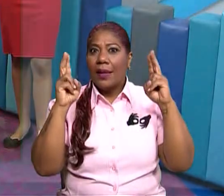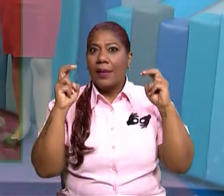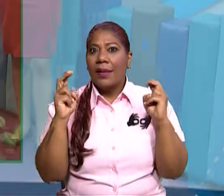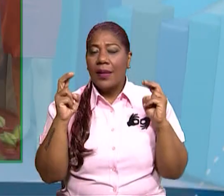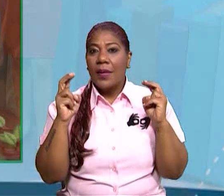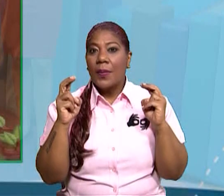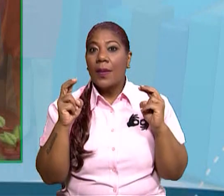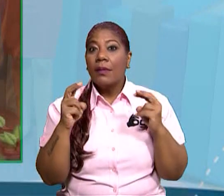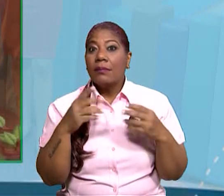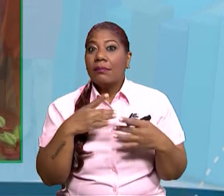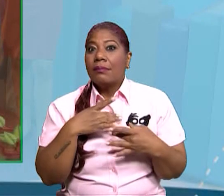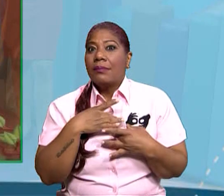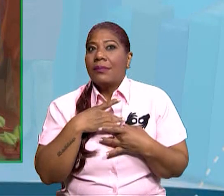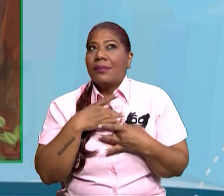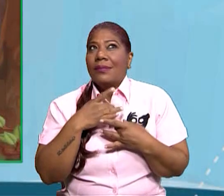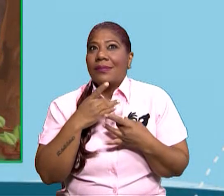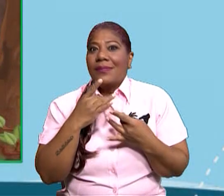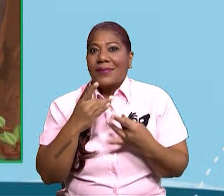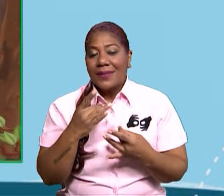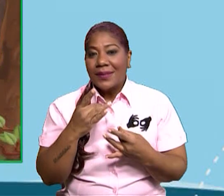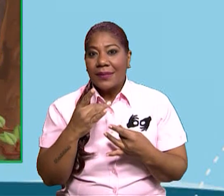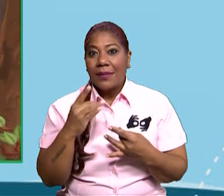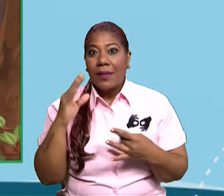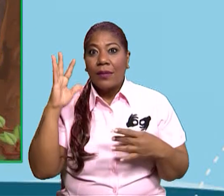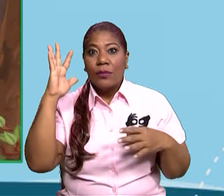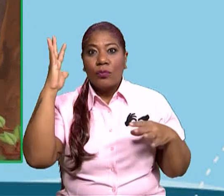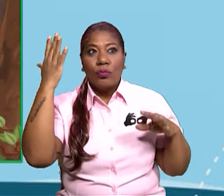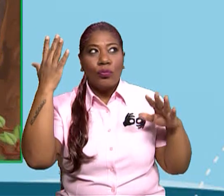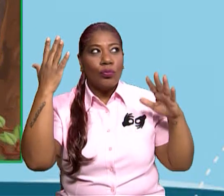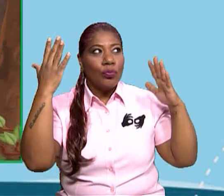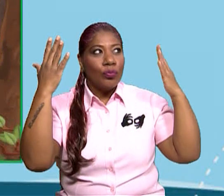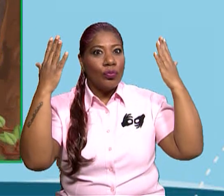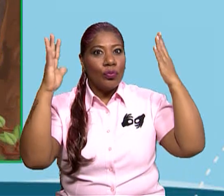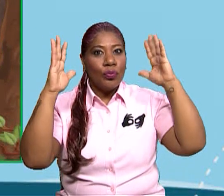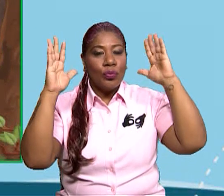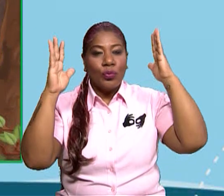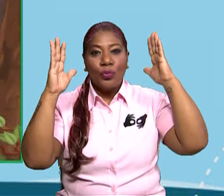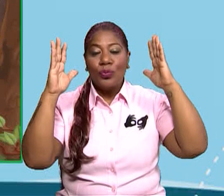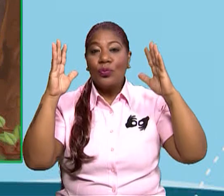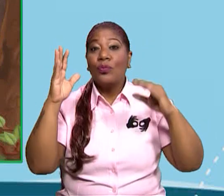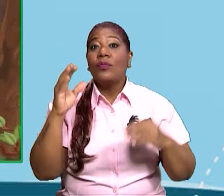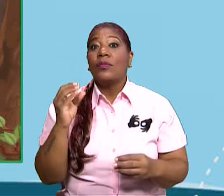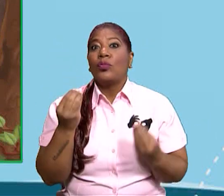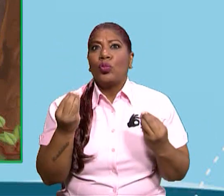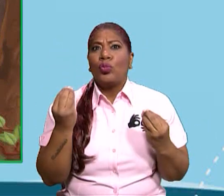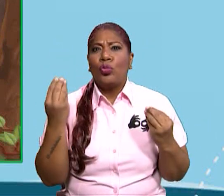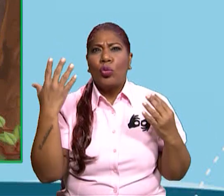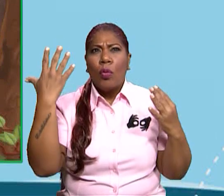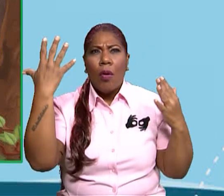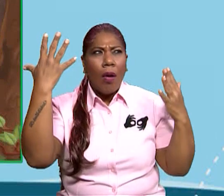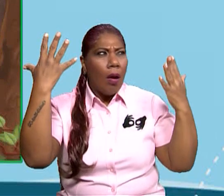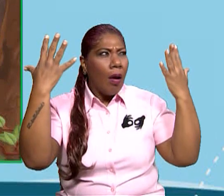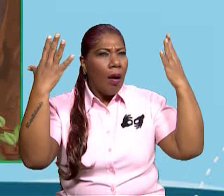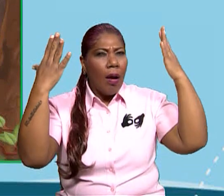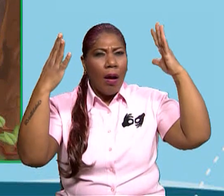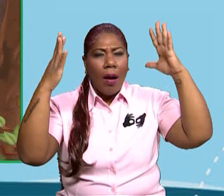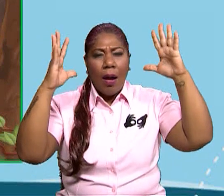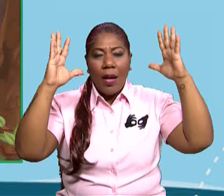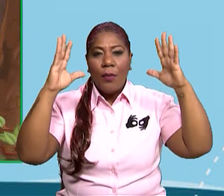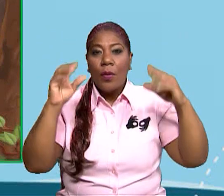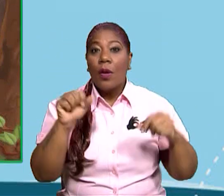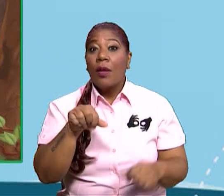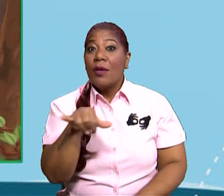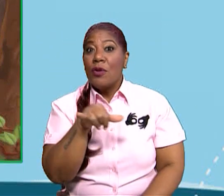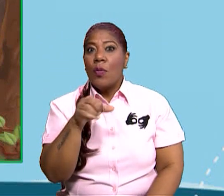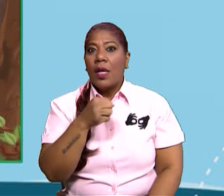Mmm, interesante el tema, maestra. El bosque. En el bosque la chinita se perdió.